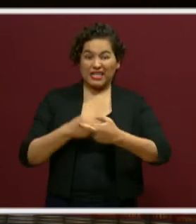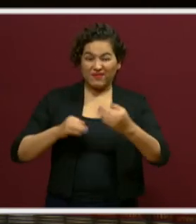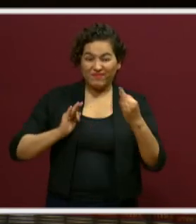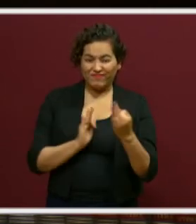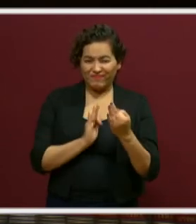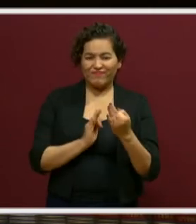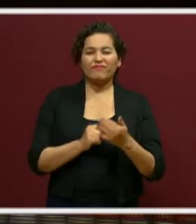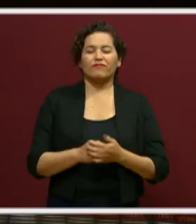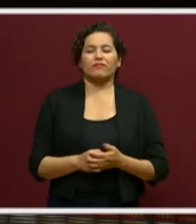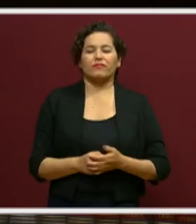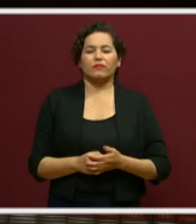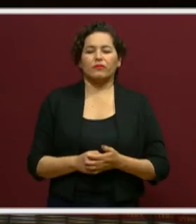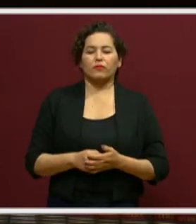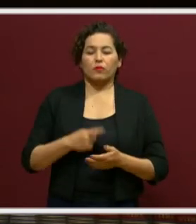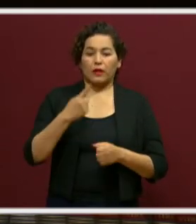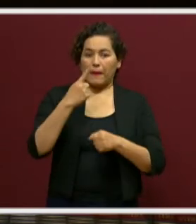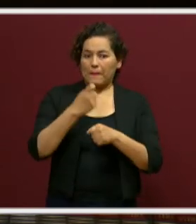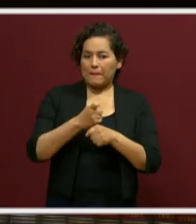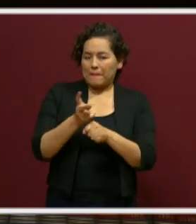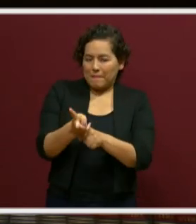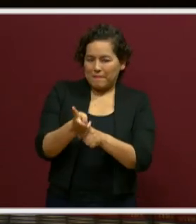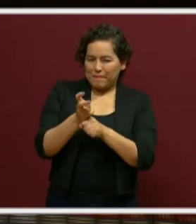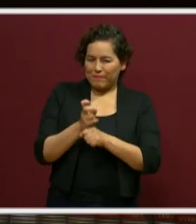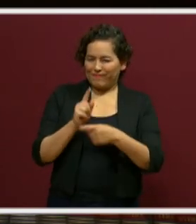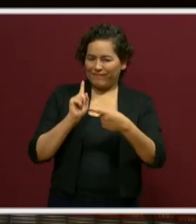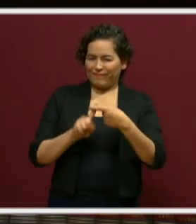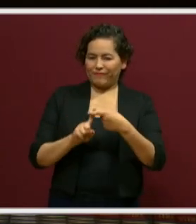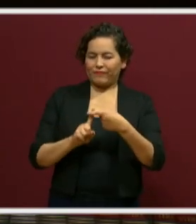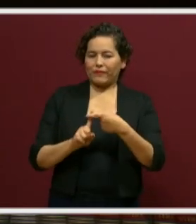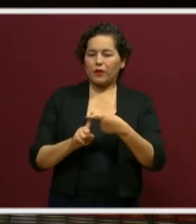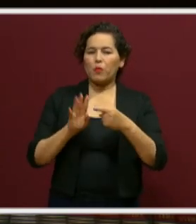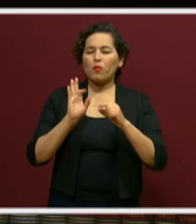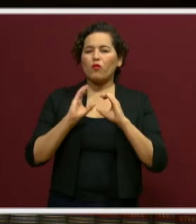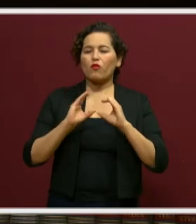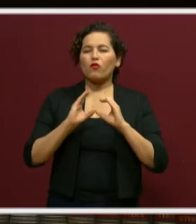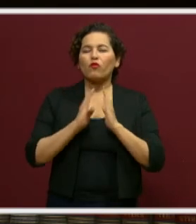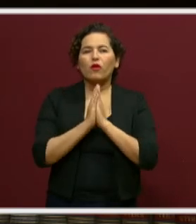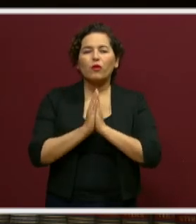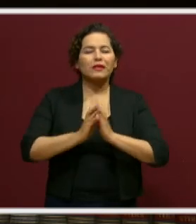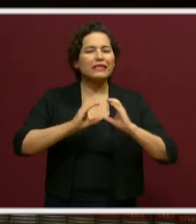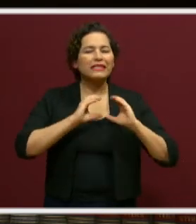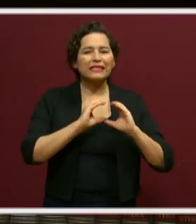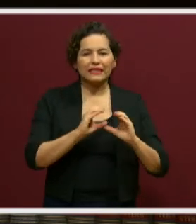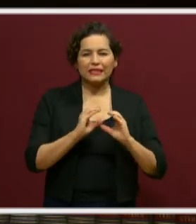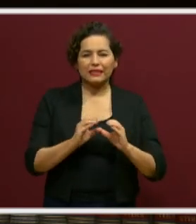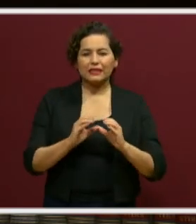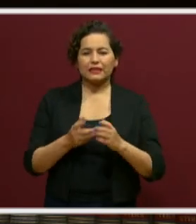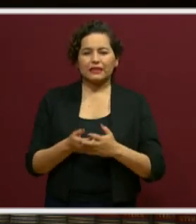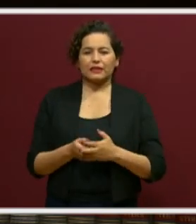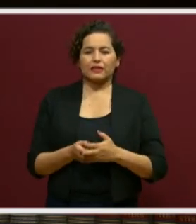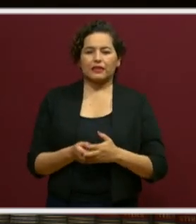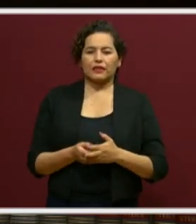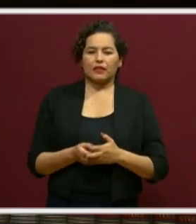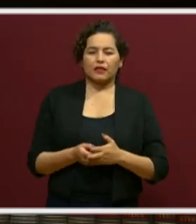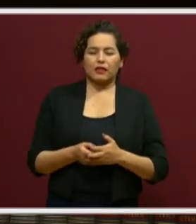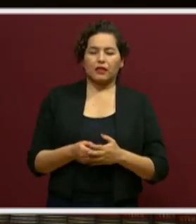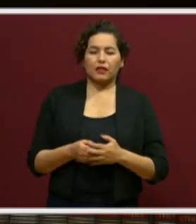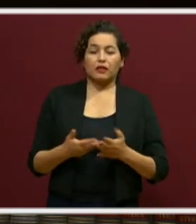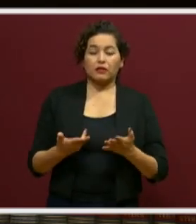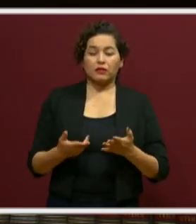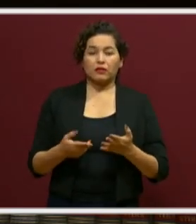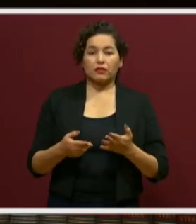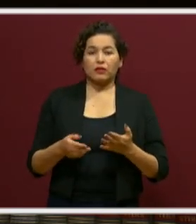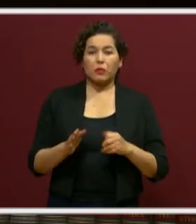Primera cosa a la que yo les invito, a no bajar la guardia. Porque los resultados de que esto se agrave